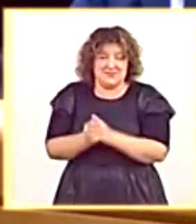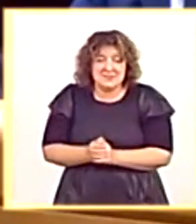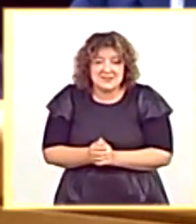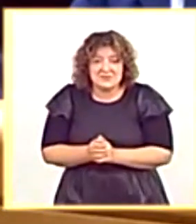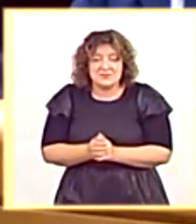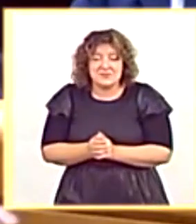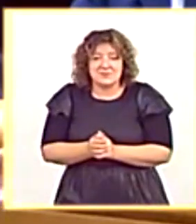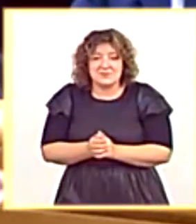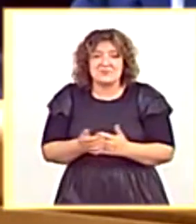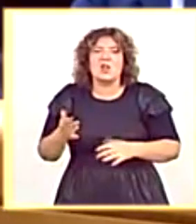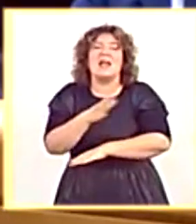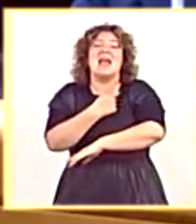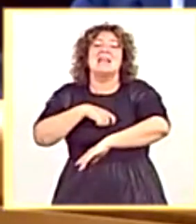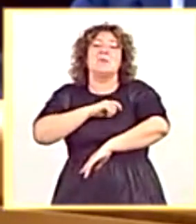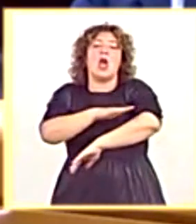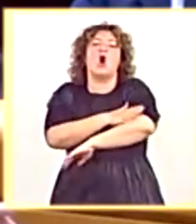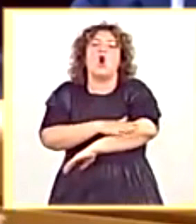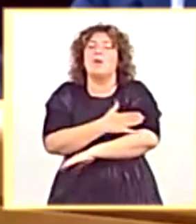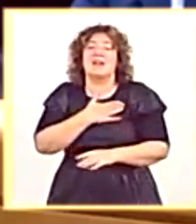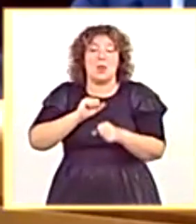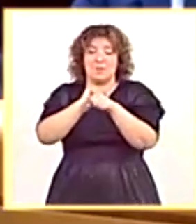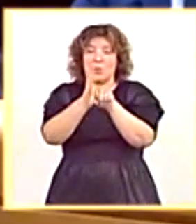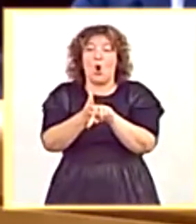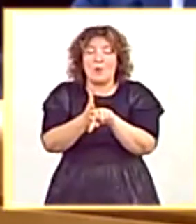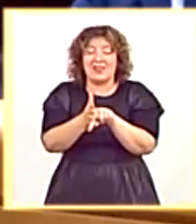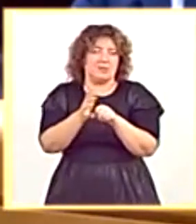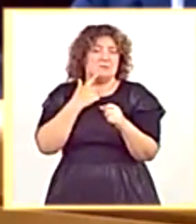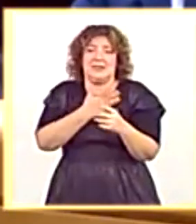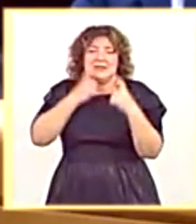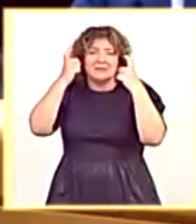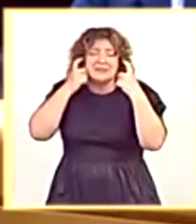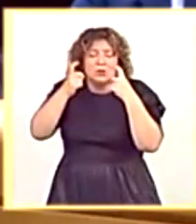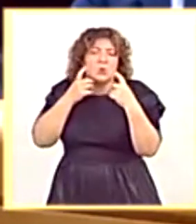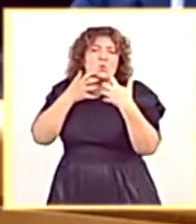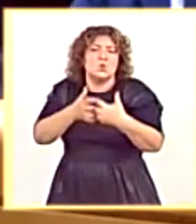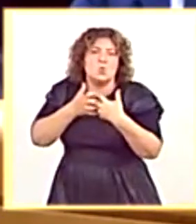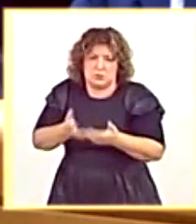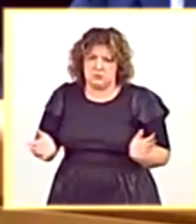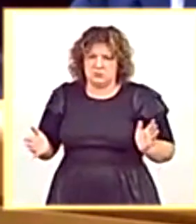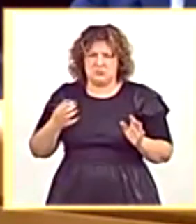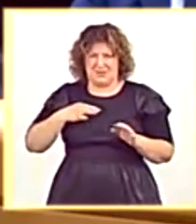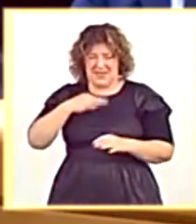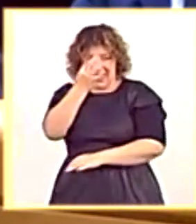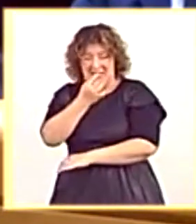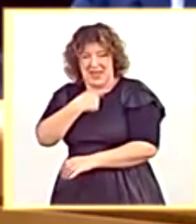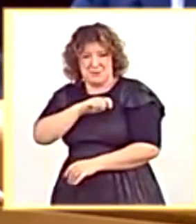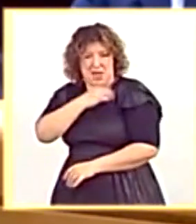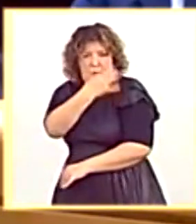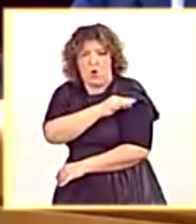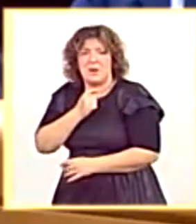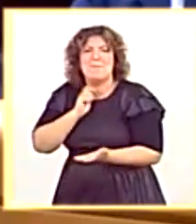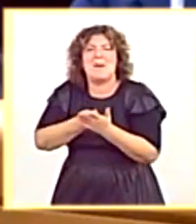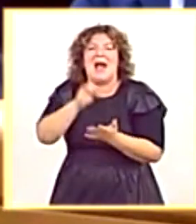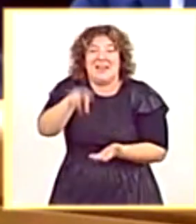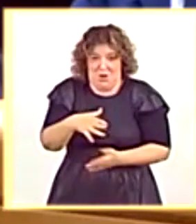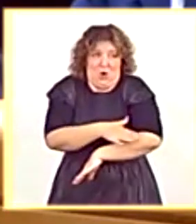Mire, ¿el gobierno de España en qué está? Pues está en afrontar la pandemia de la COVID-19. Pero bueno, ¿cómo que el gobierno de España no ha pagado las vacunas? Pero entonces, ¿quién las